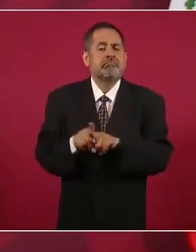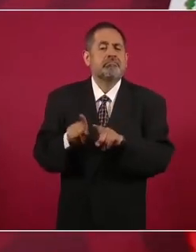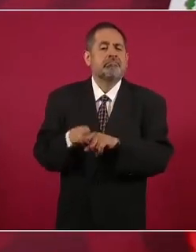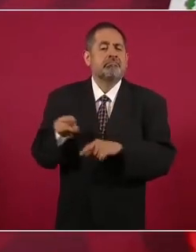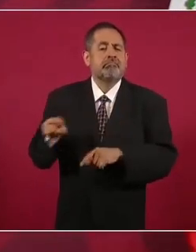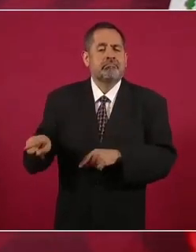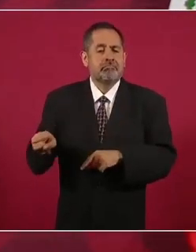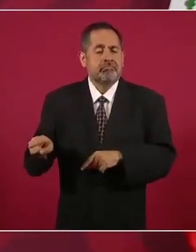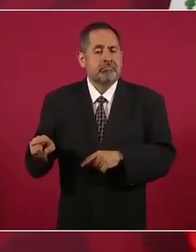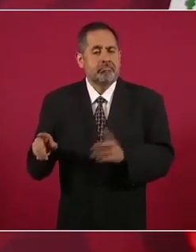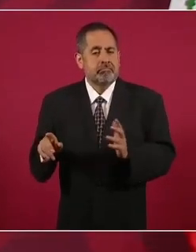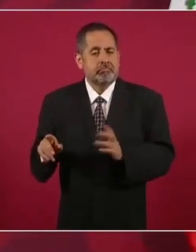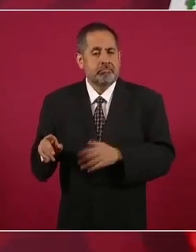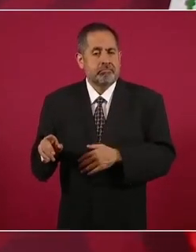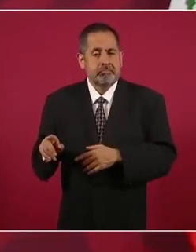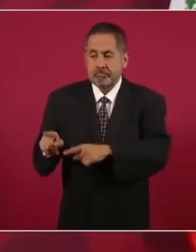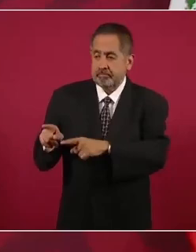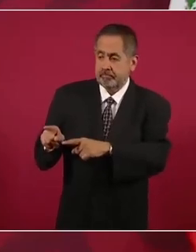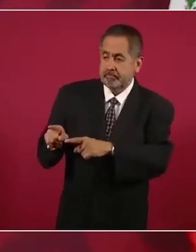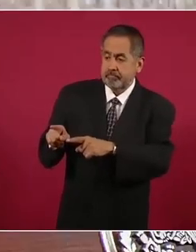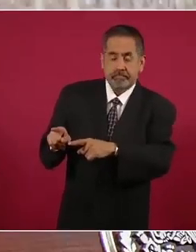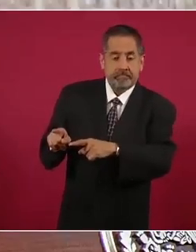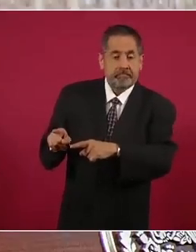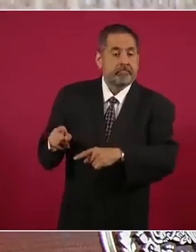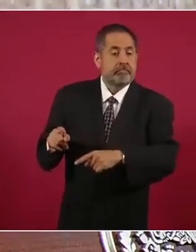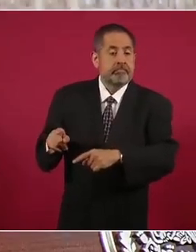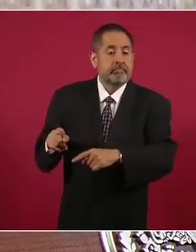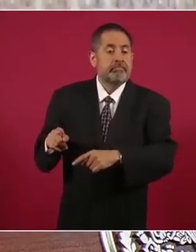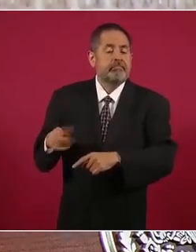al término del gobierno de Salinas,